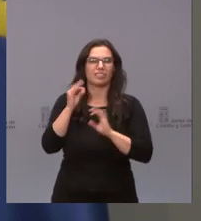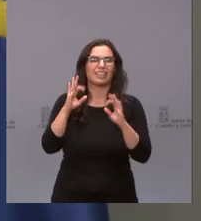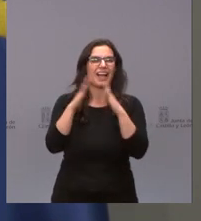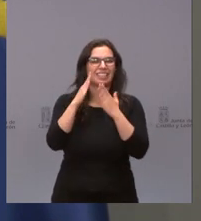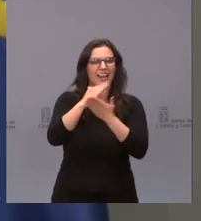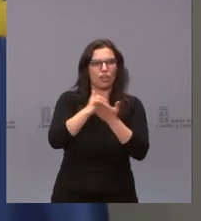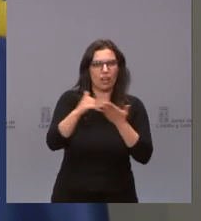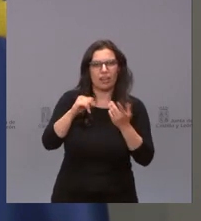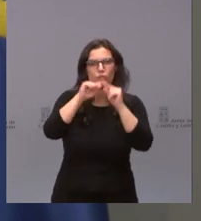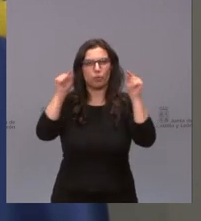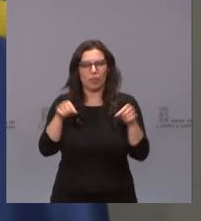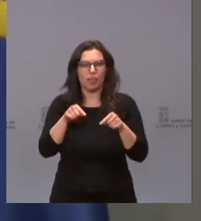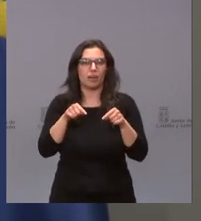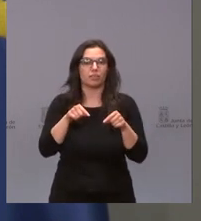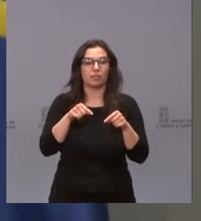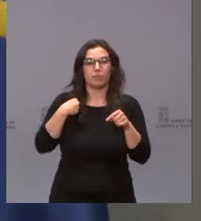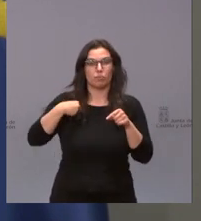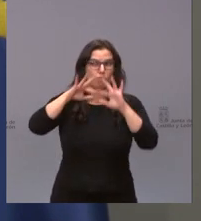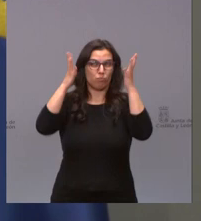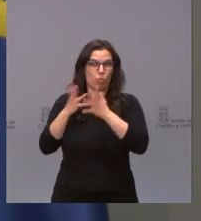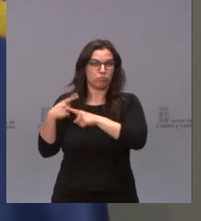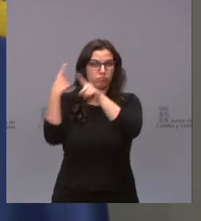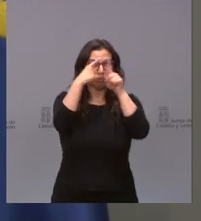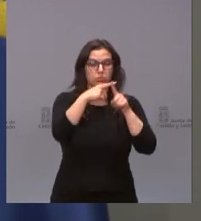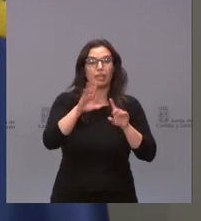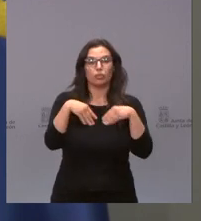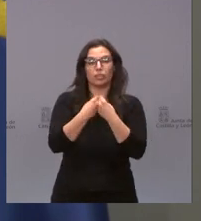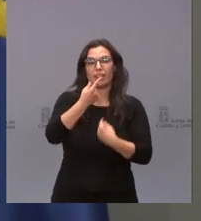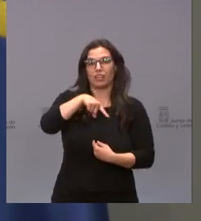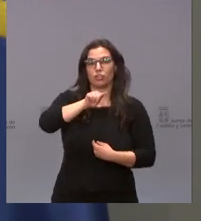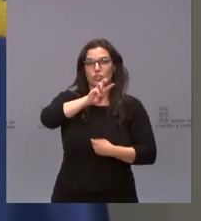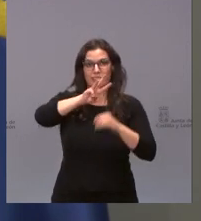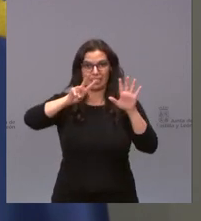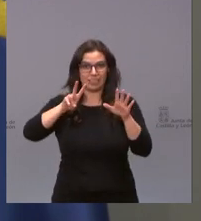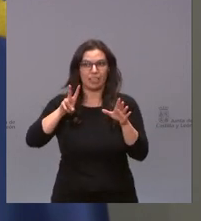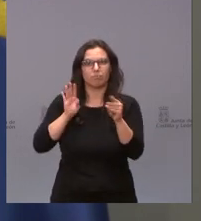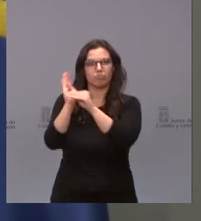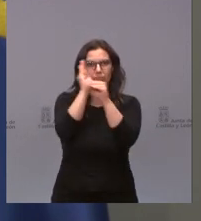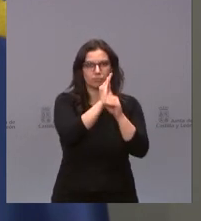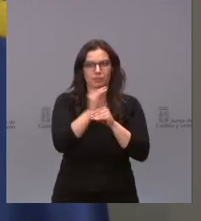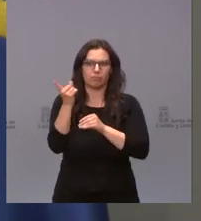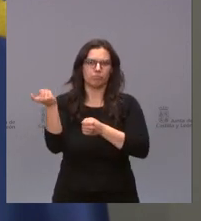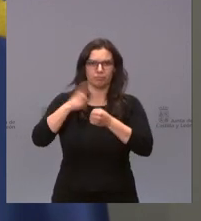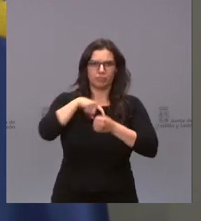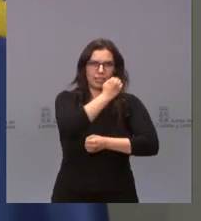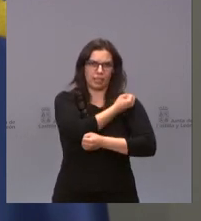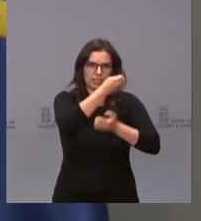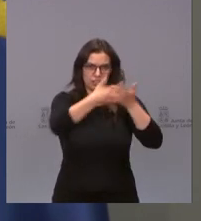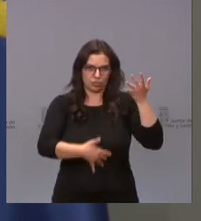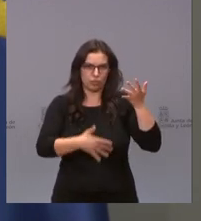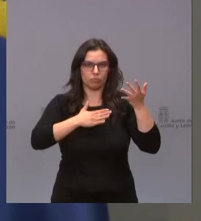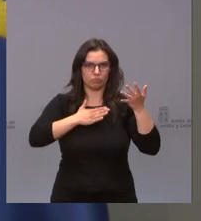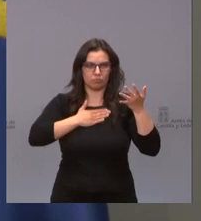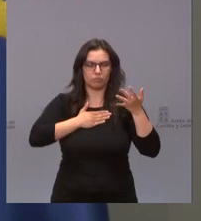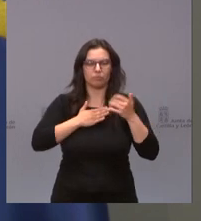Regionales y Provinciales de la Comunidad. Se trata de un total de 137 entidades inscritas en el registro de comunidades castellanas y